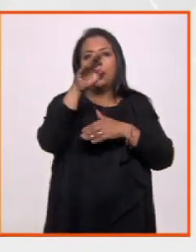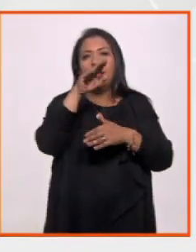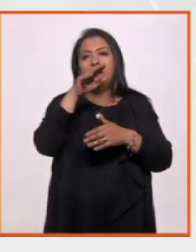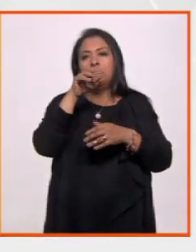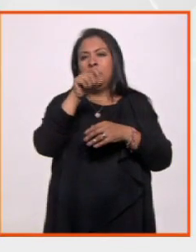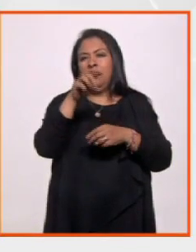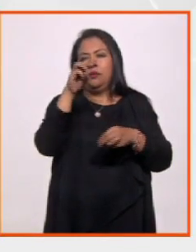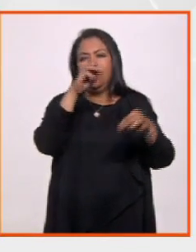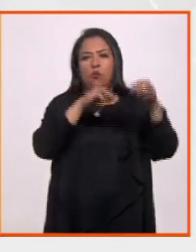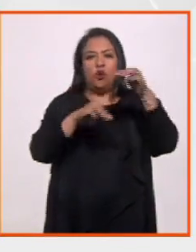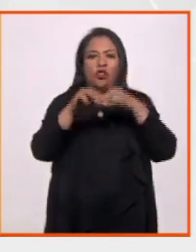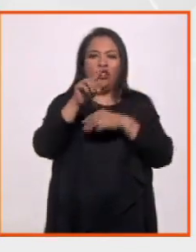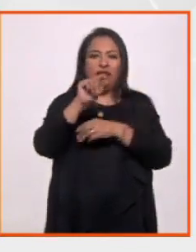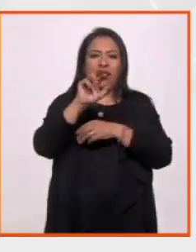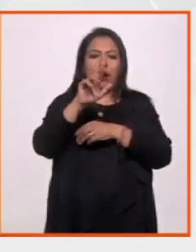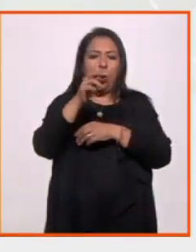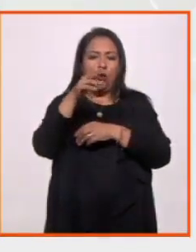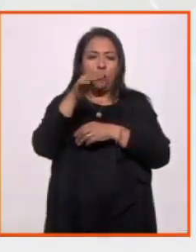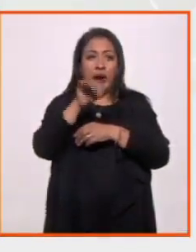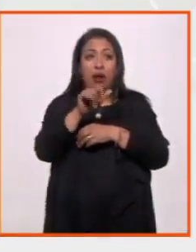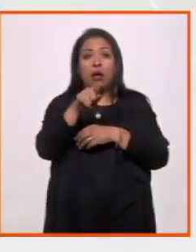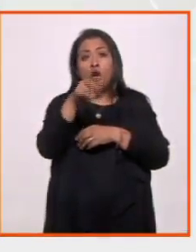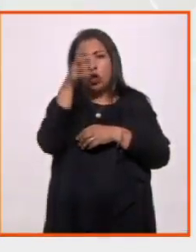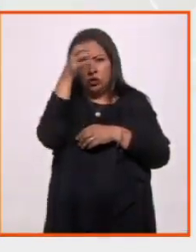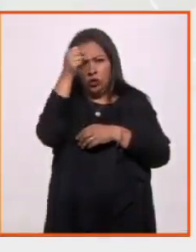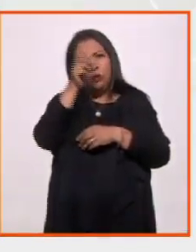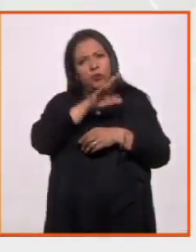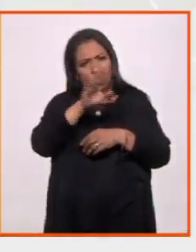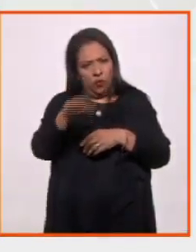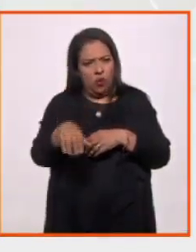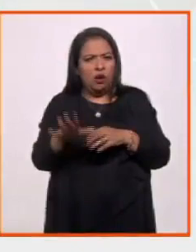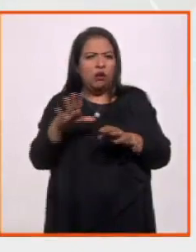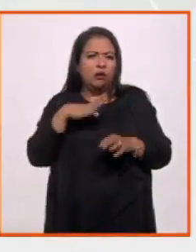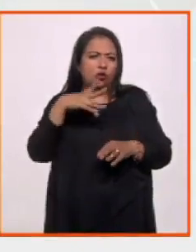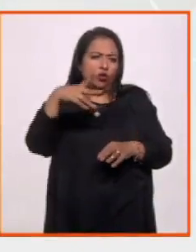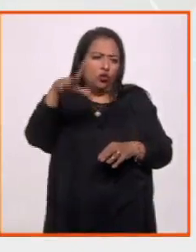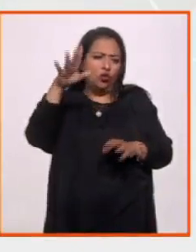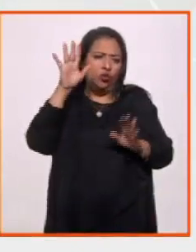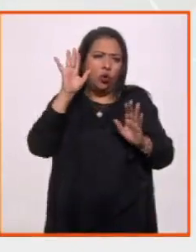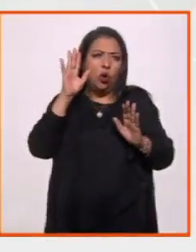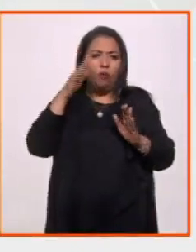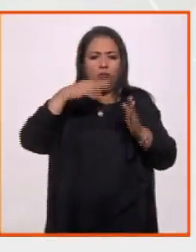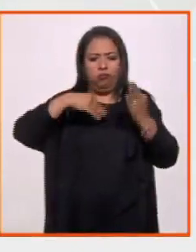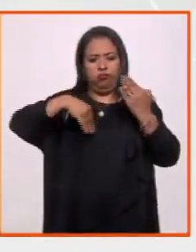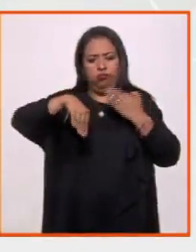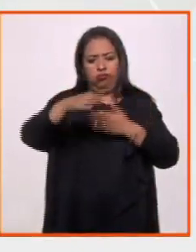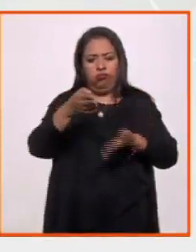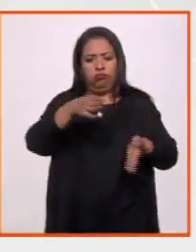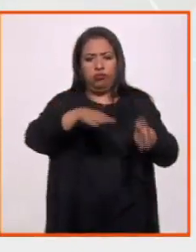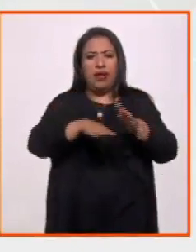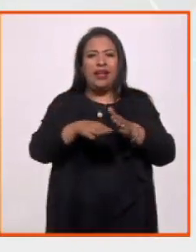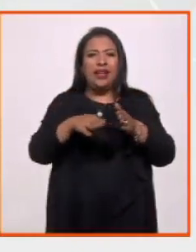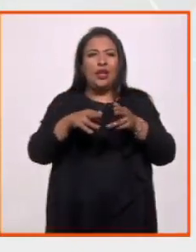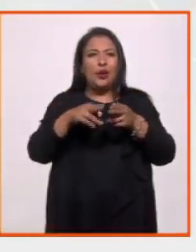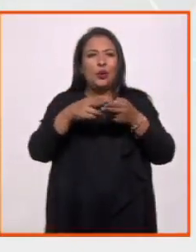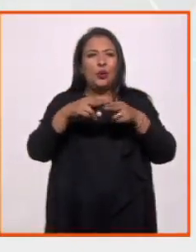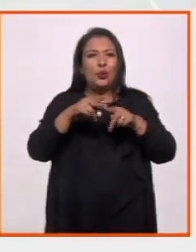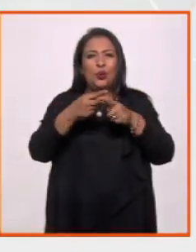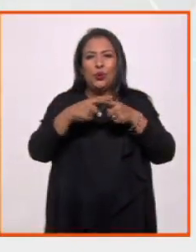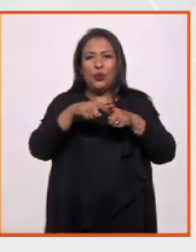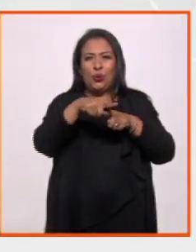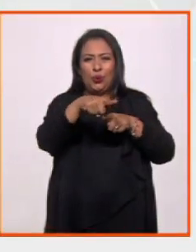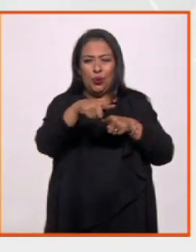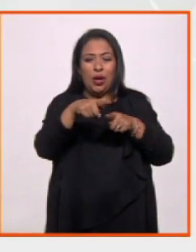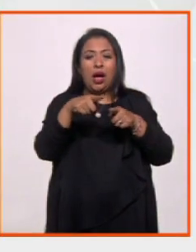Tarumara. Y bueno, ellos tenían un concepto de la muerte, cómo envolvían a sus muertos en un petate, cómo